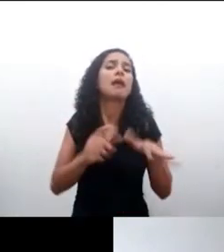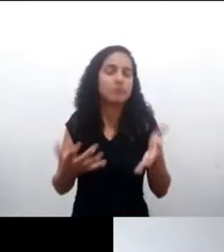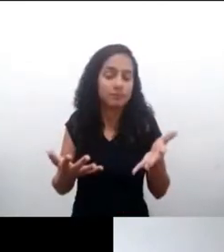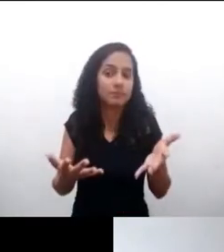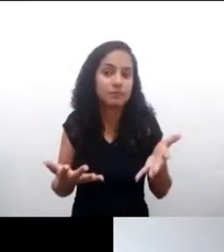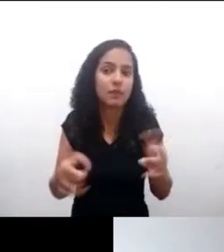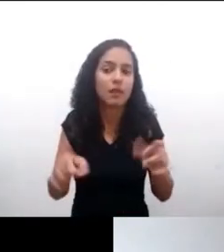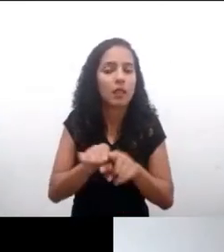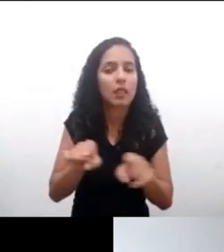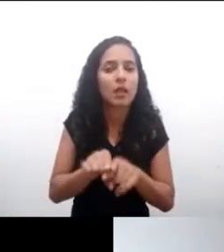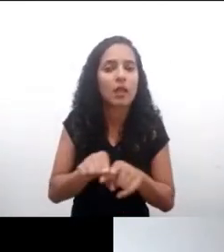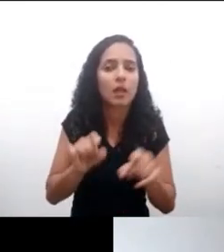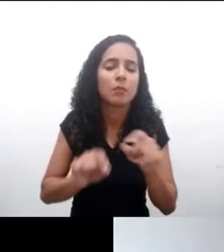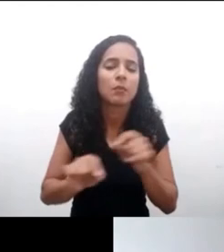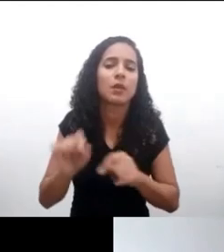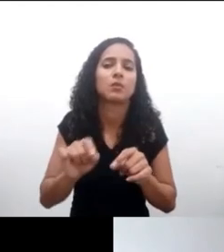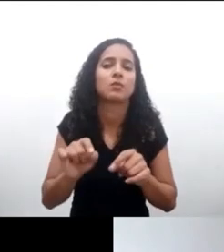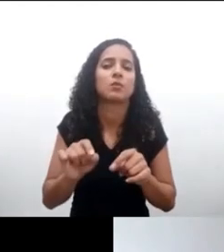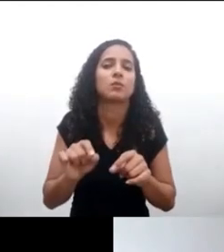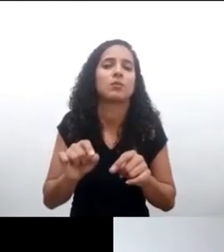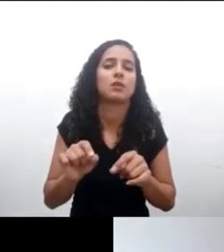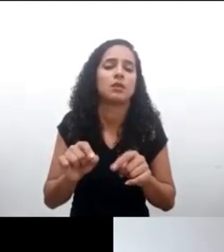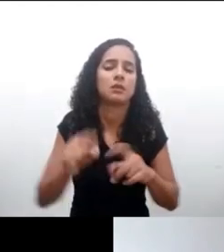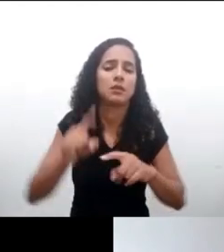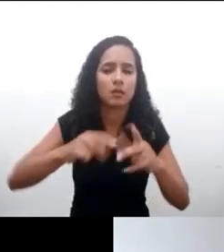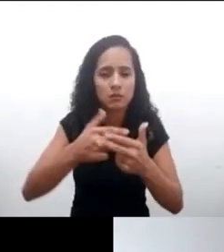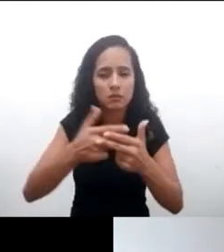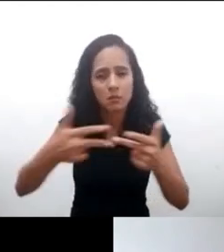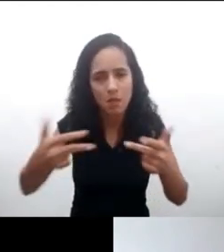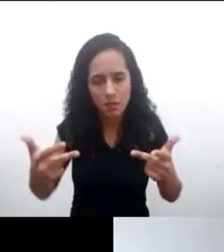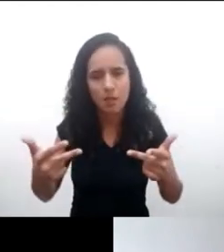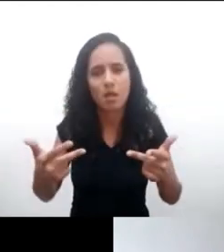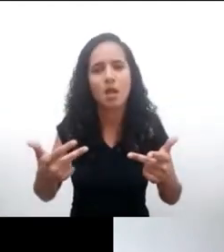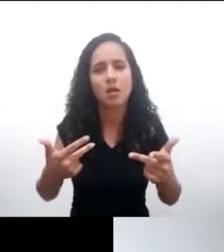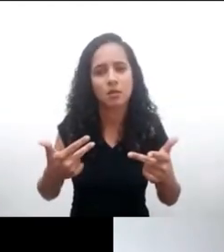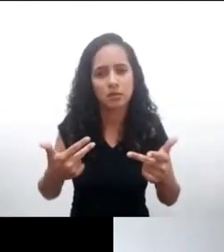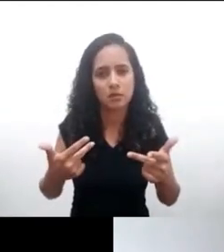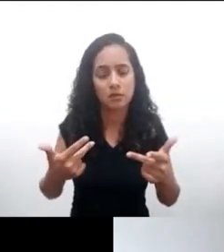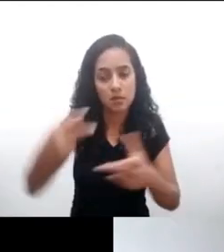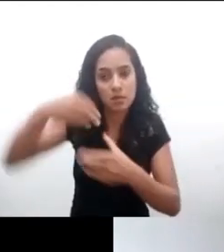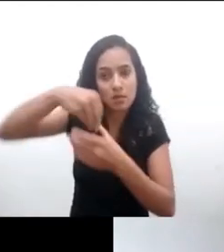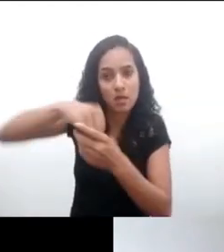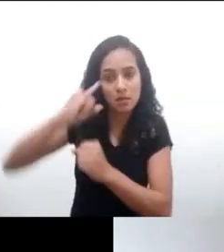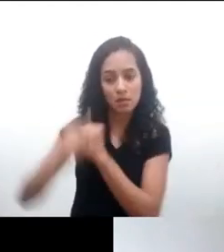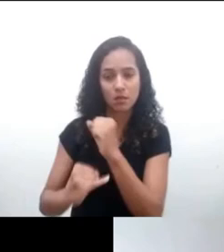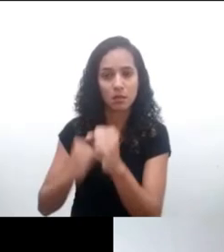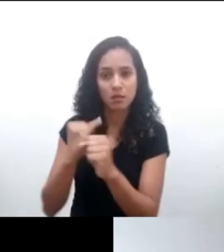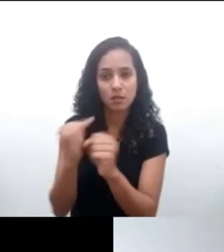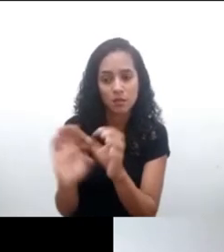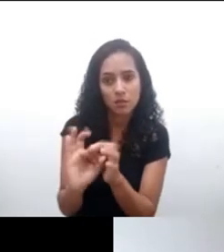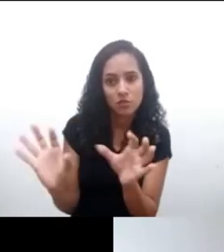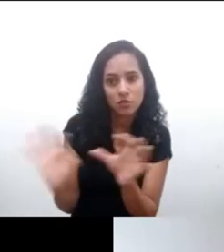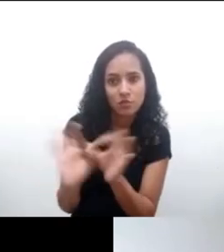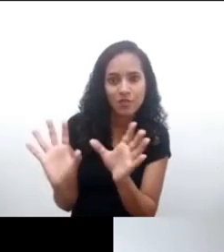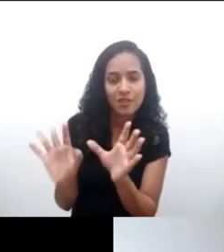recursos simbólicos y materiales que están disponibles, o que no están disponibles, y las posibilidades